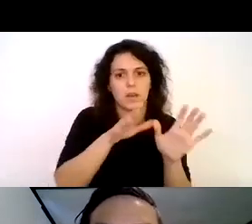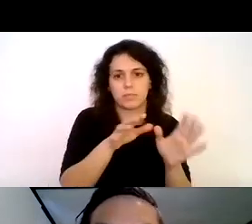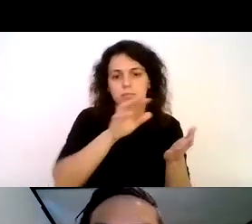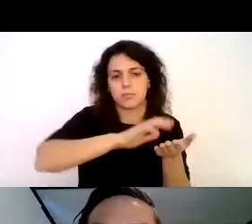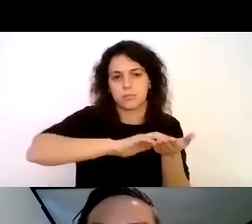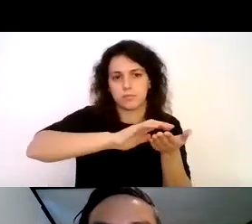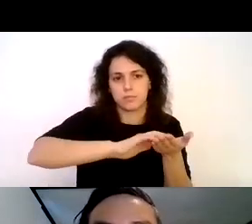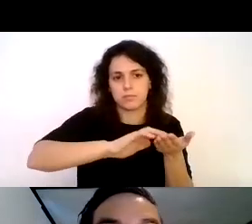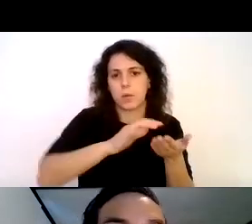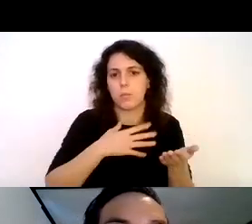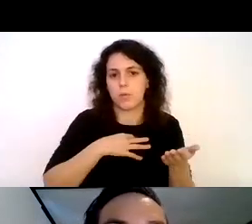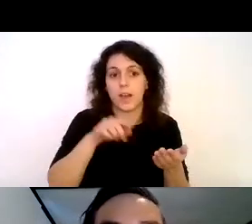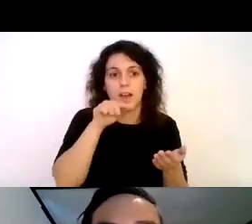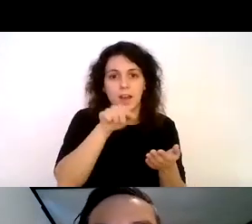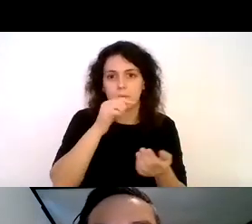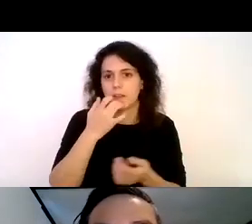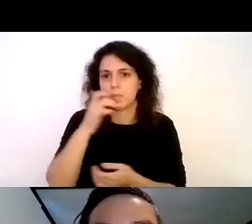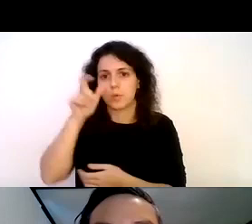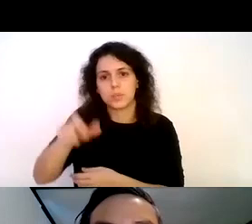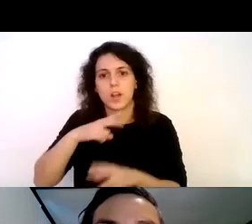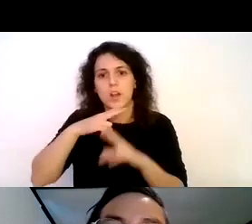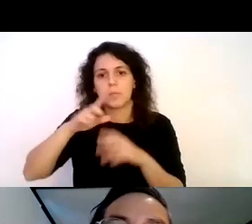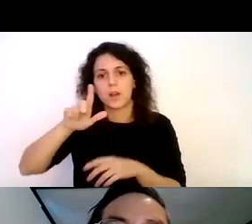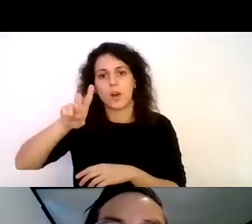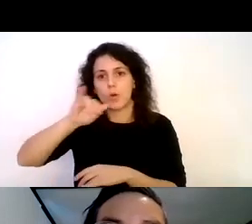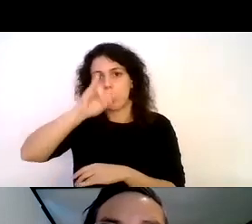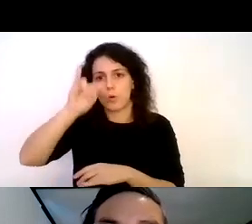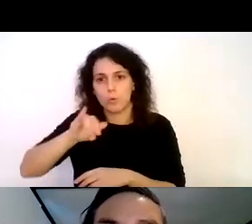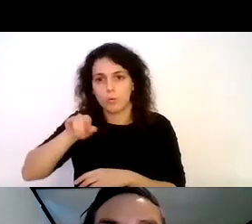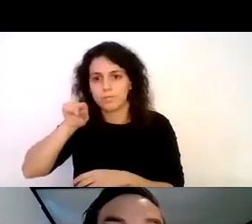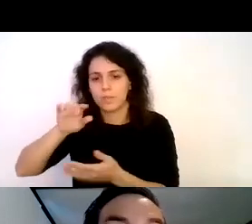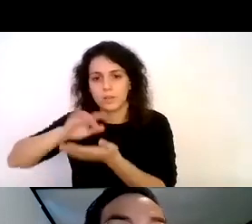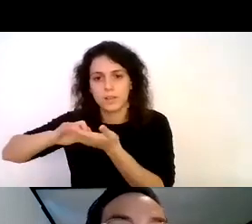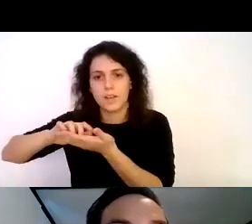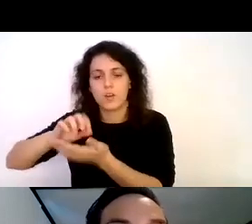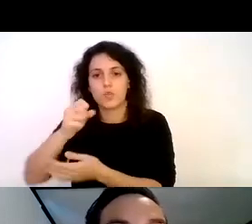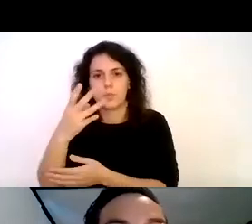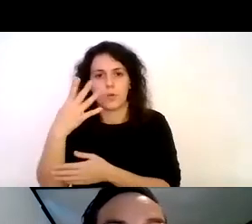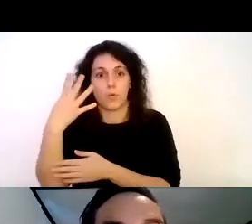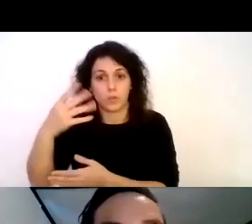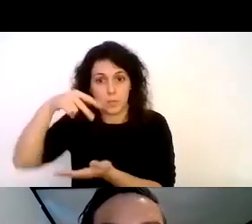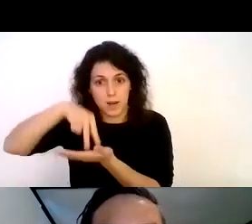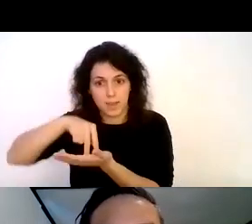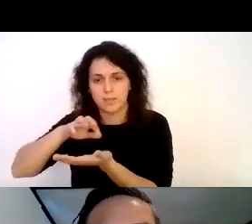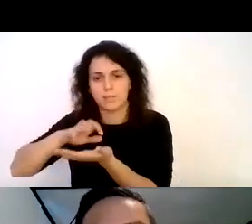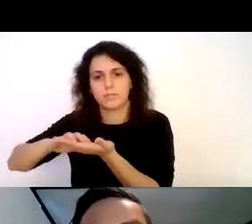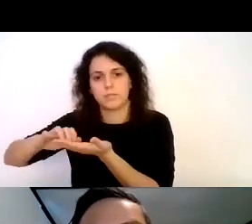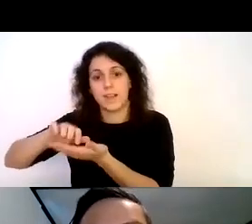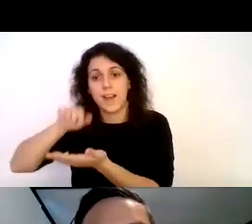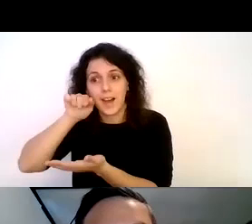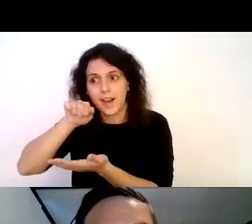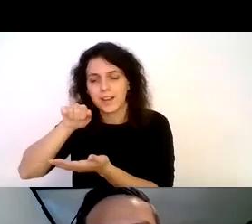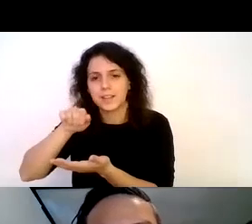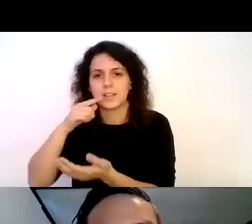podemos observar a la señora luz observando al pil pilen en la parada número 4 y así es que se realiza la observación de aves